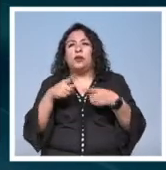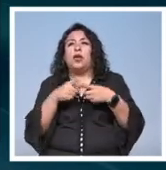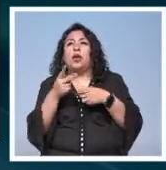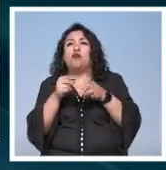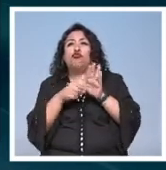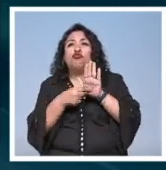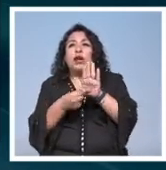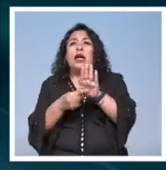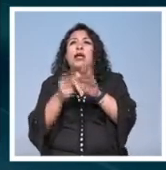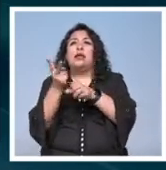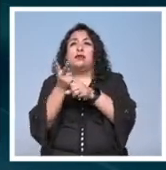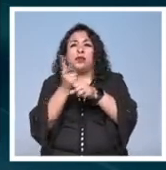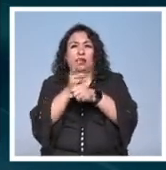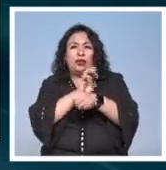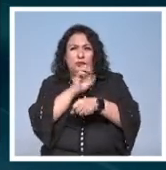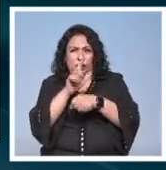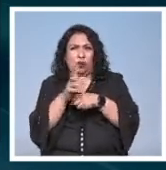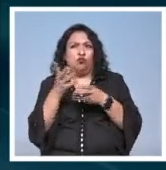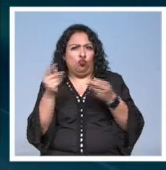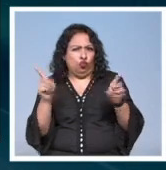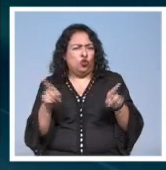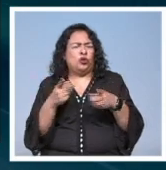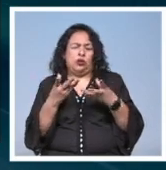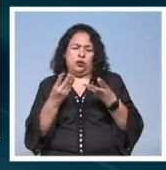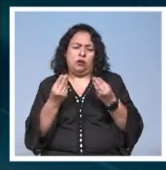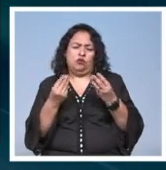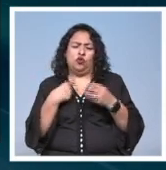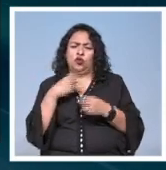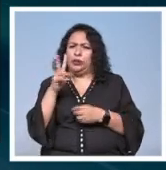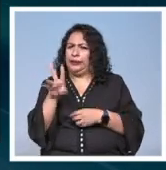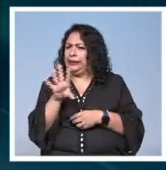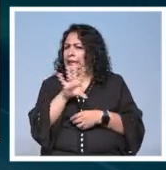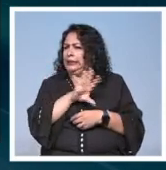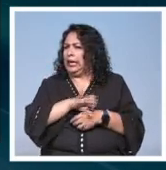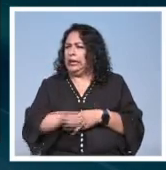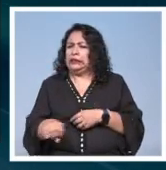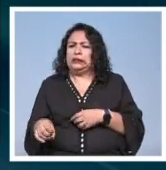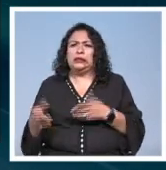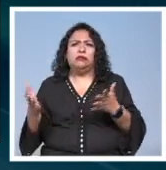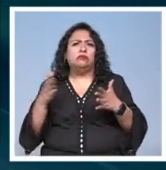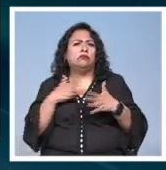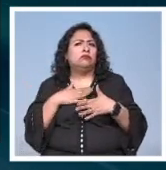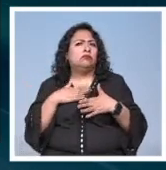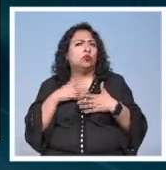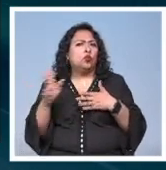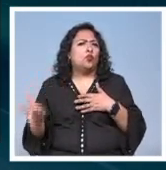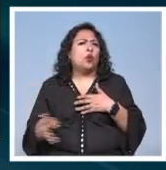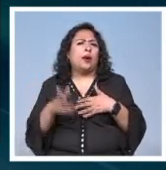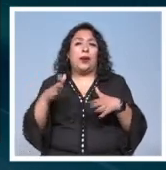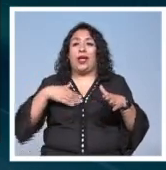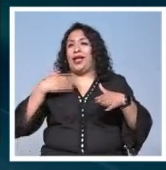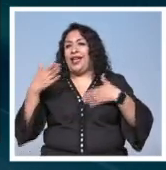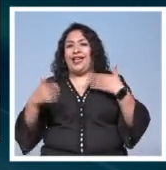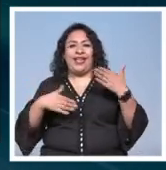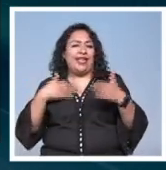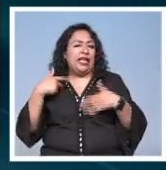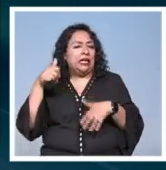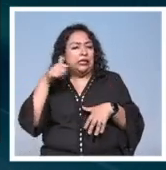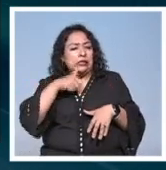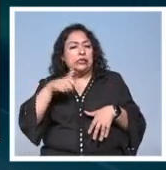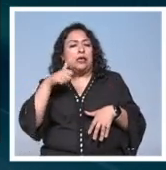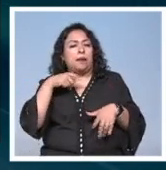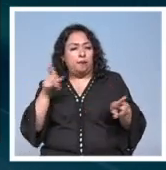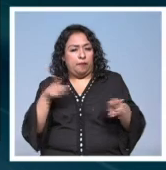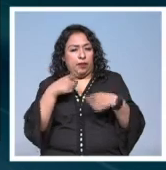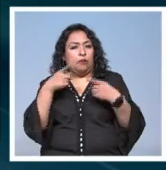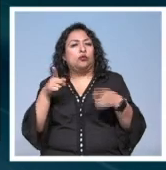invitados especiales, mucha música, la verdad es que nos encanta, somos un pueblo bastante alegre, entonces siempre tenemos la